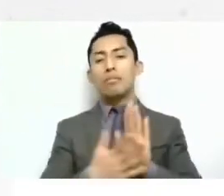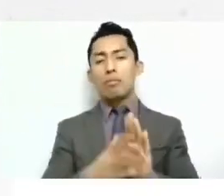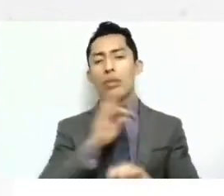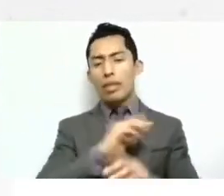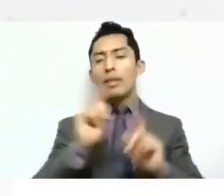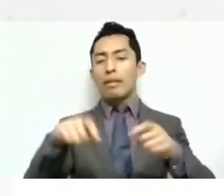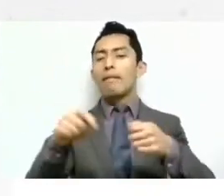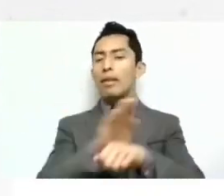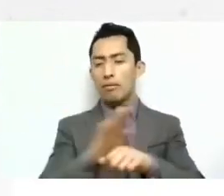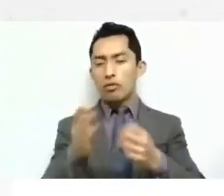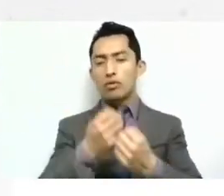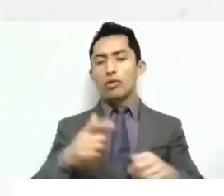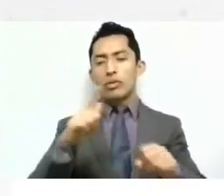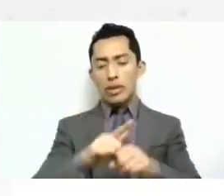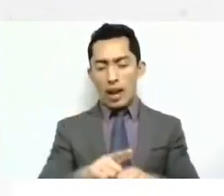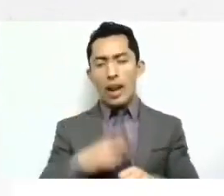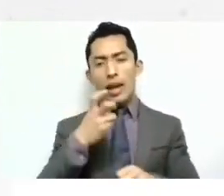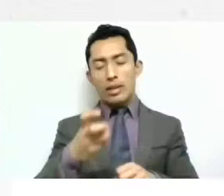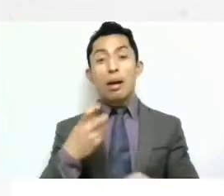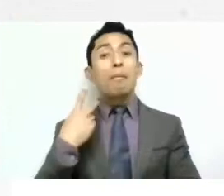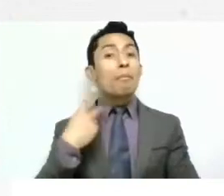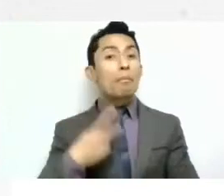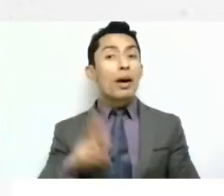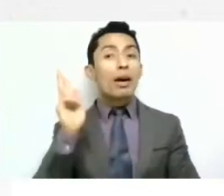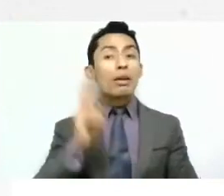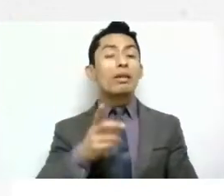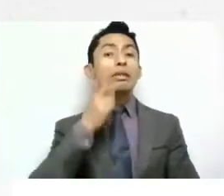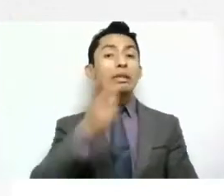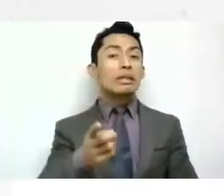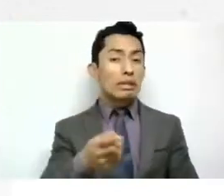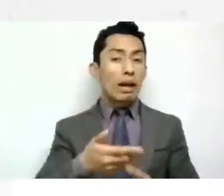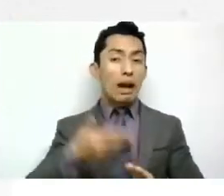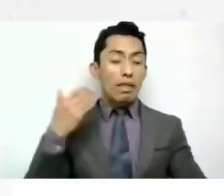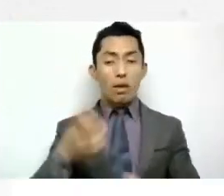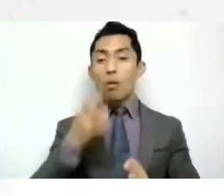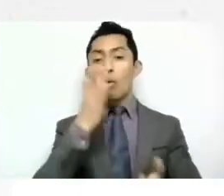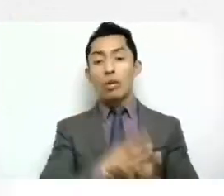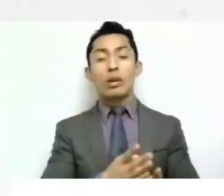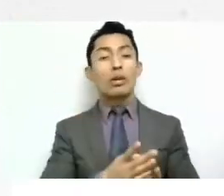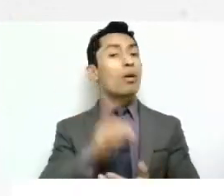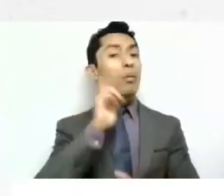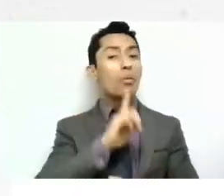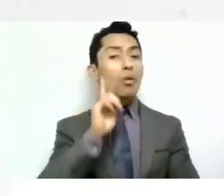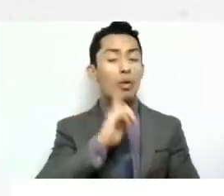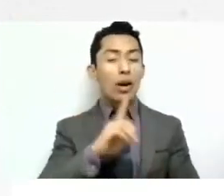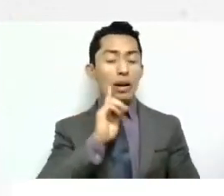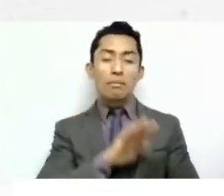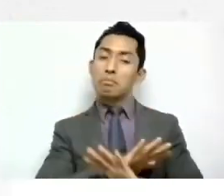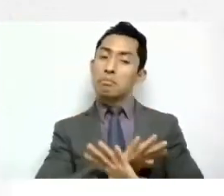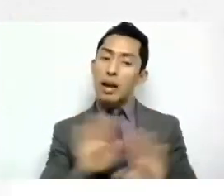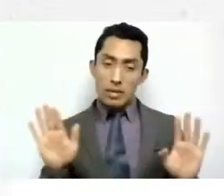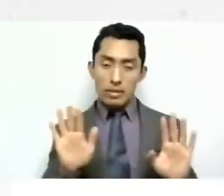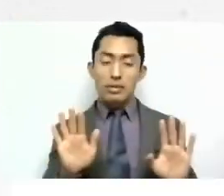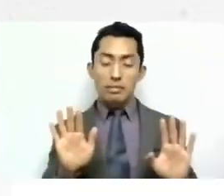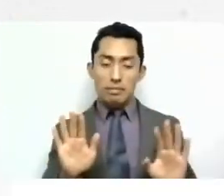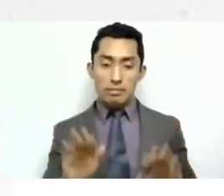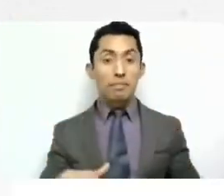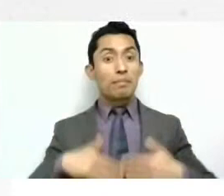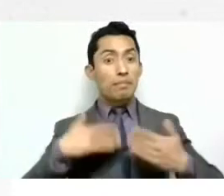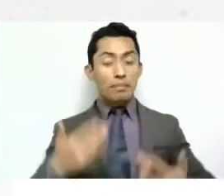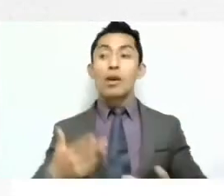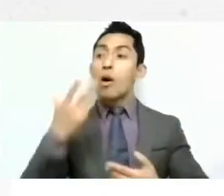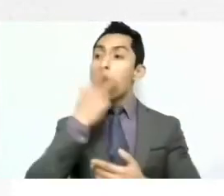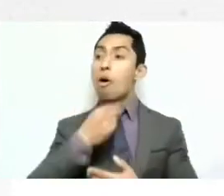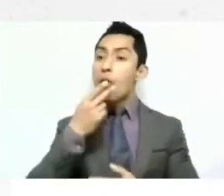particular, ¿no? Que es solamente era para las mujeres y si un hombre asegurado,